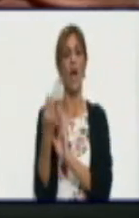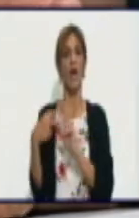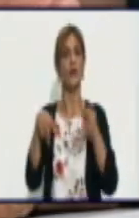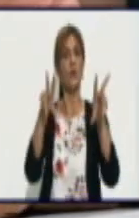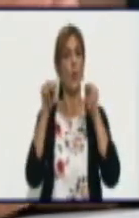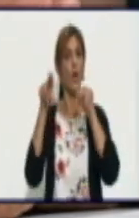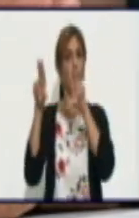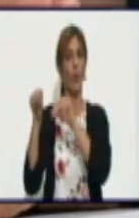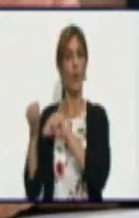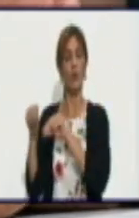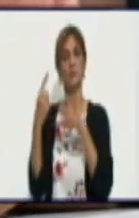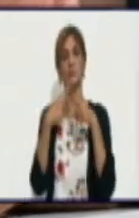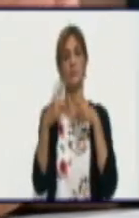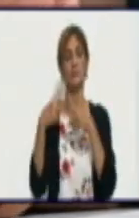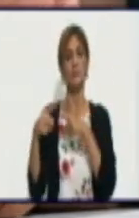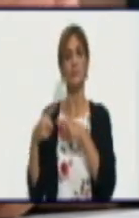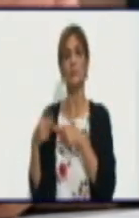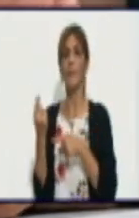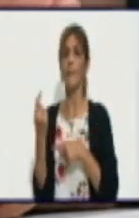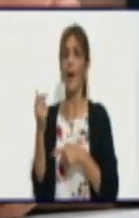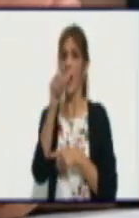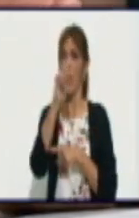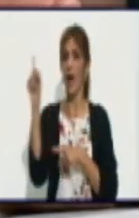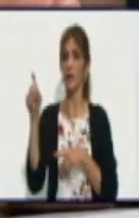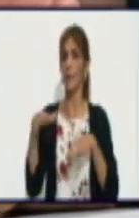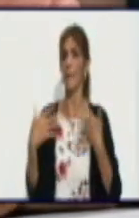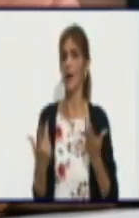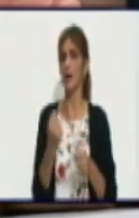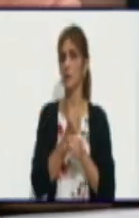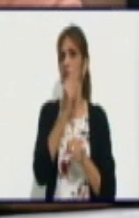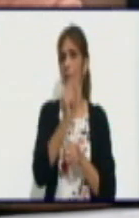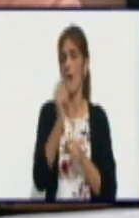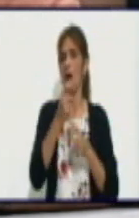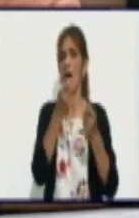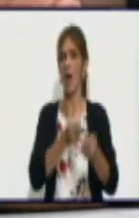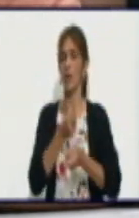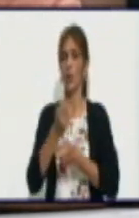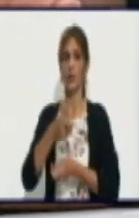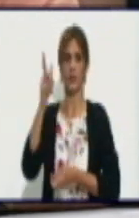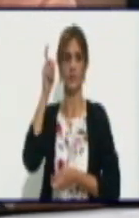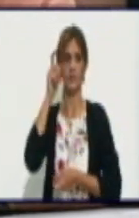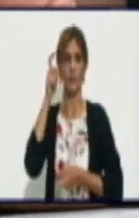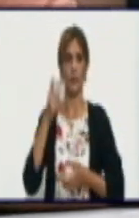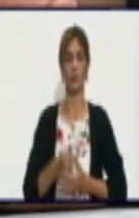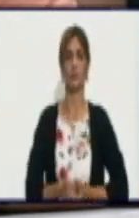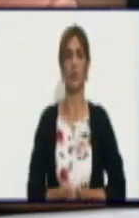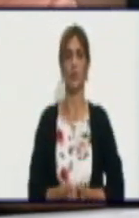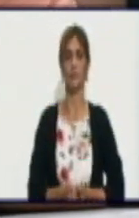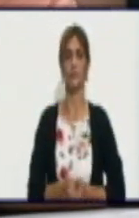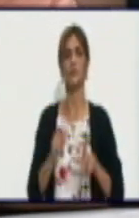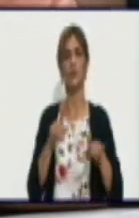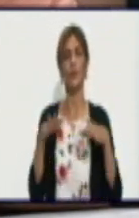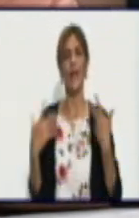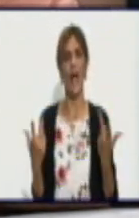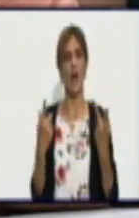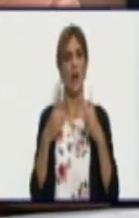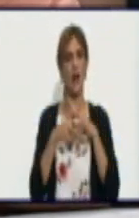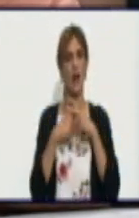bancarios para los productores. Sobre las garantías en estos temas bancarios,